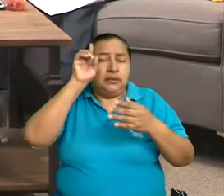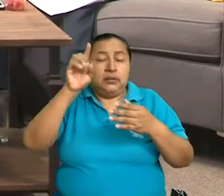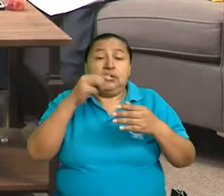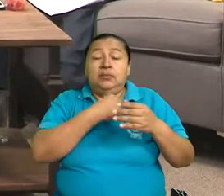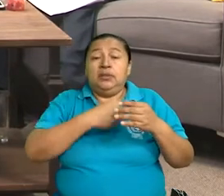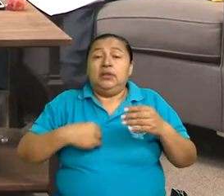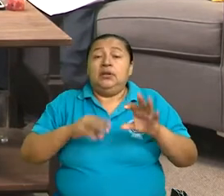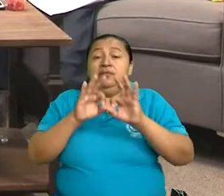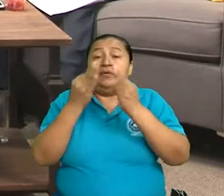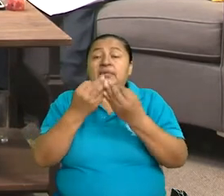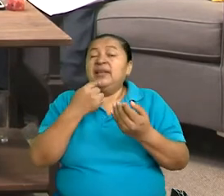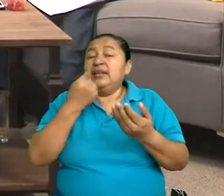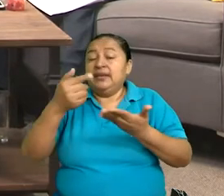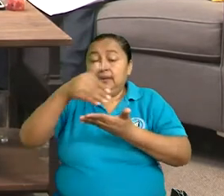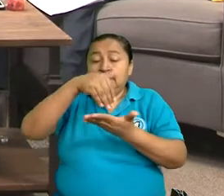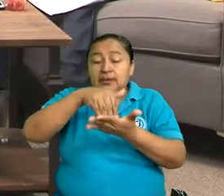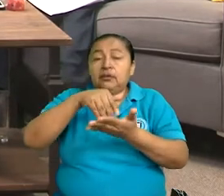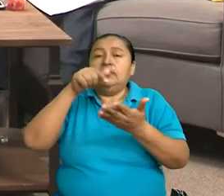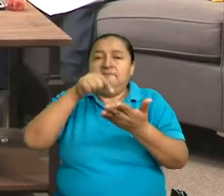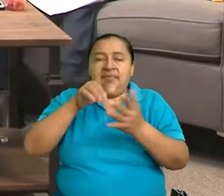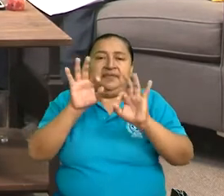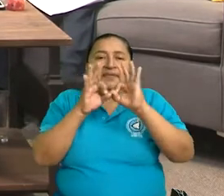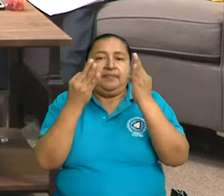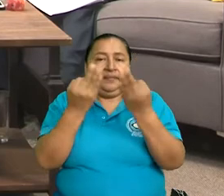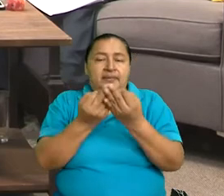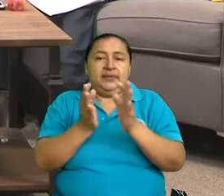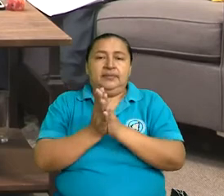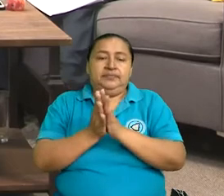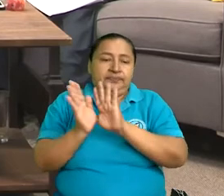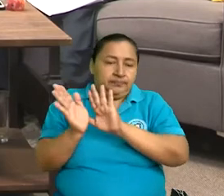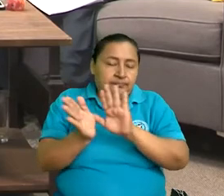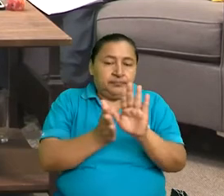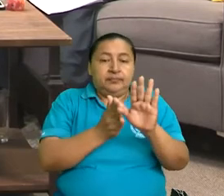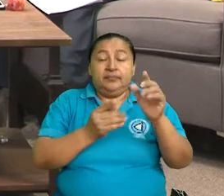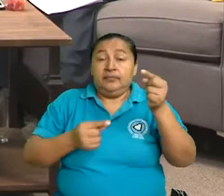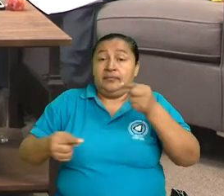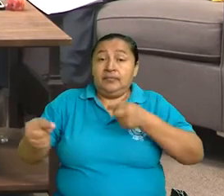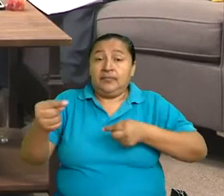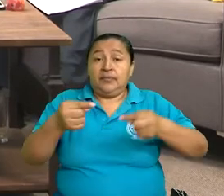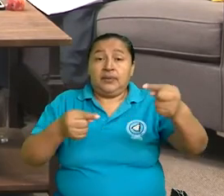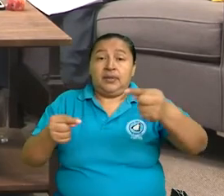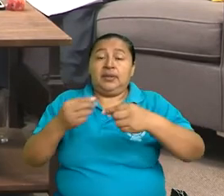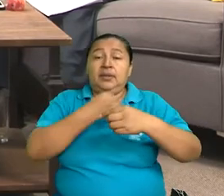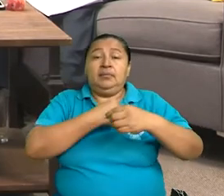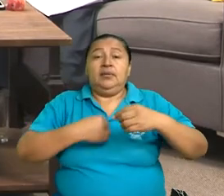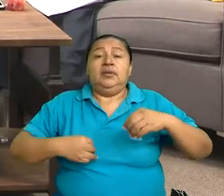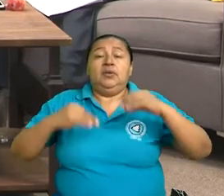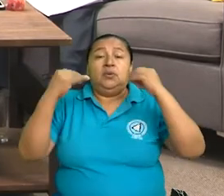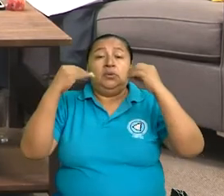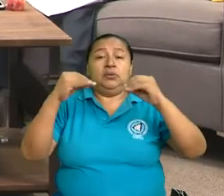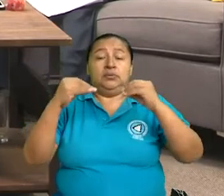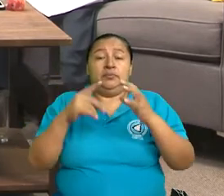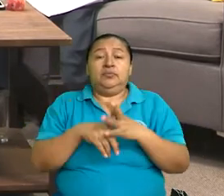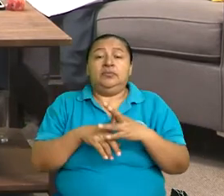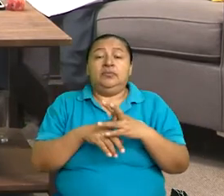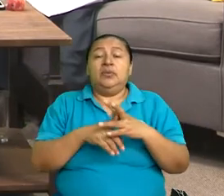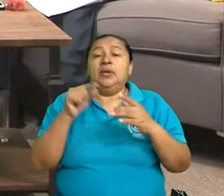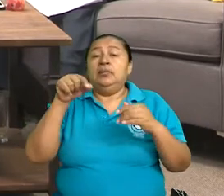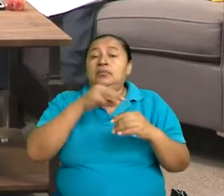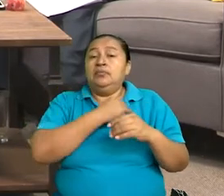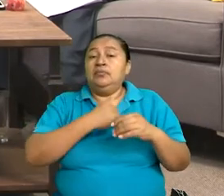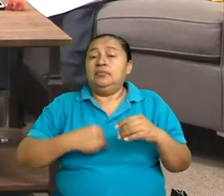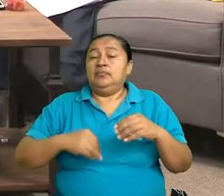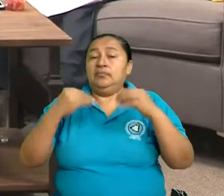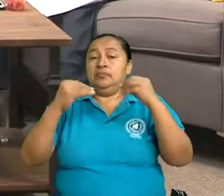Tiene como centro a la familia. La estrategia del Ministerio de Educación. El Ministerio de Educación